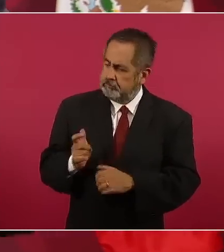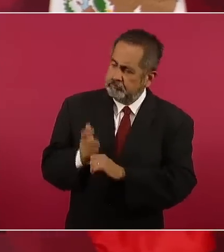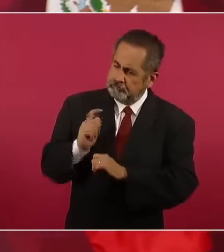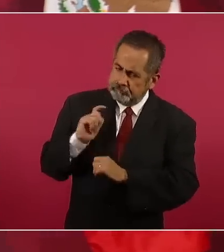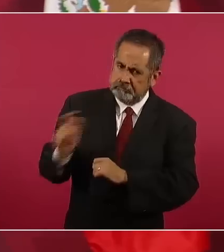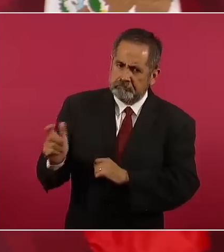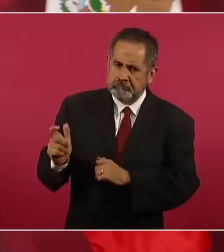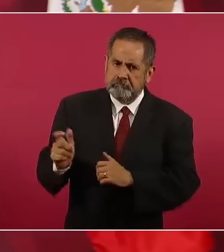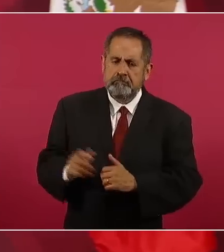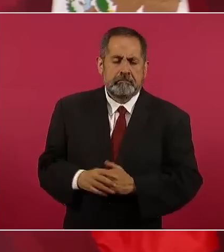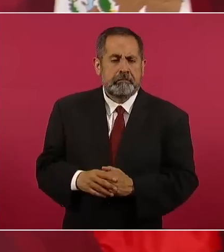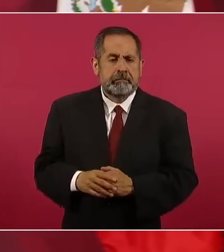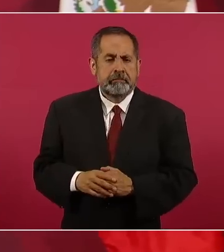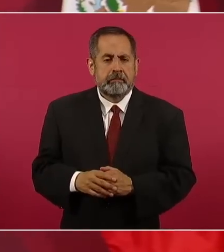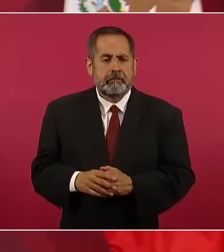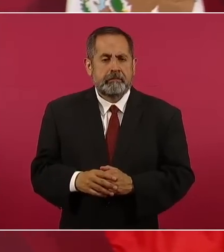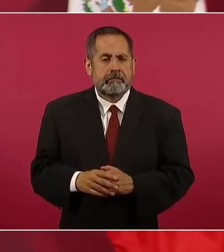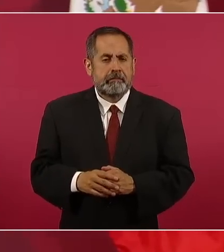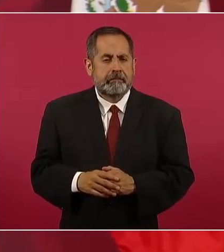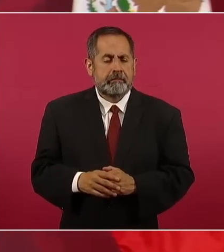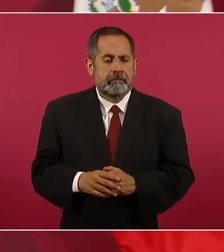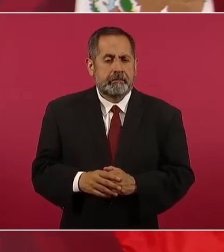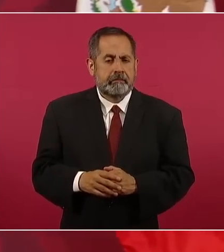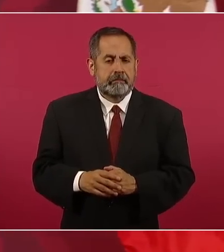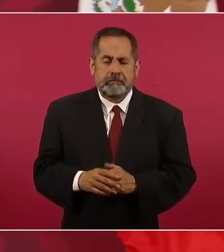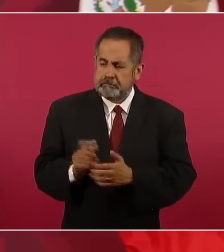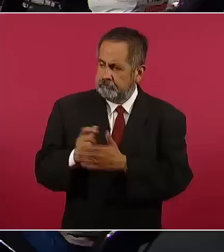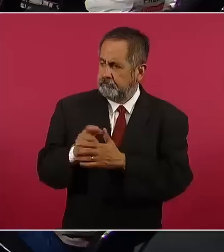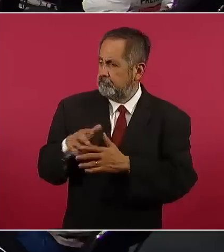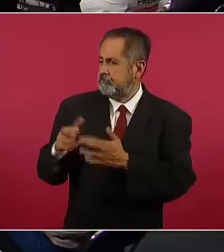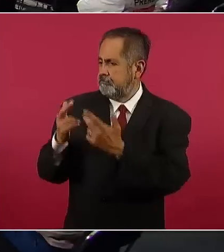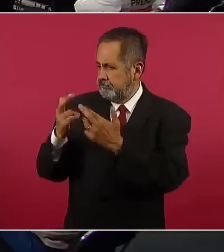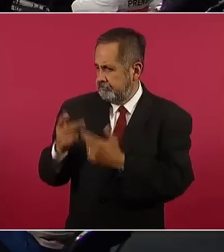el daño.